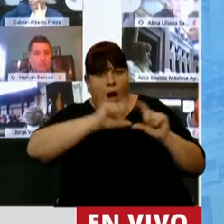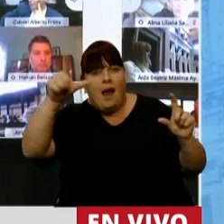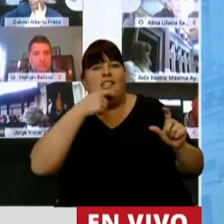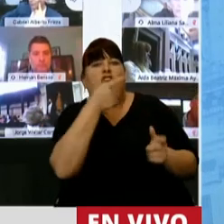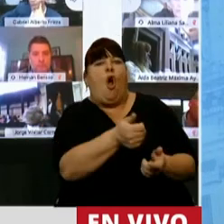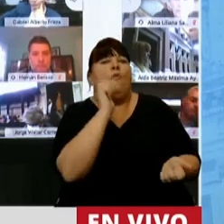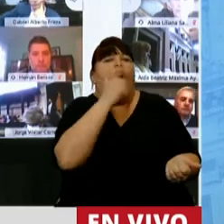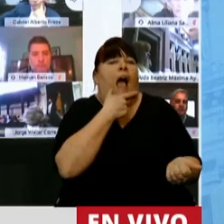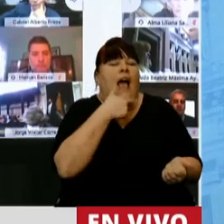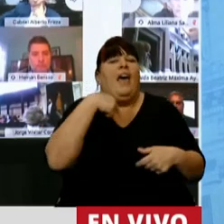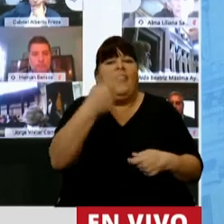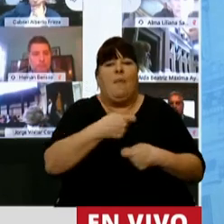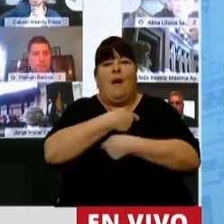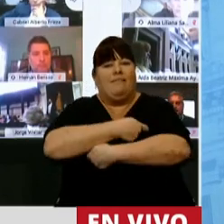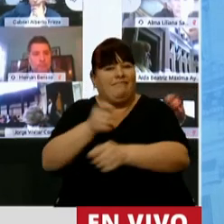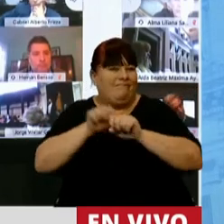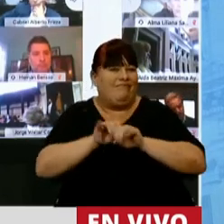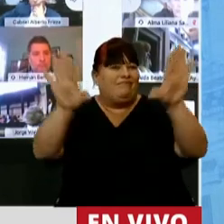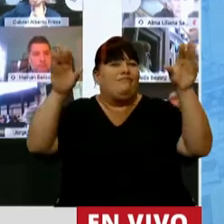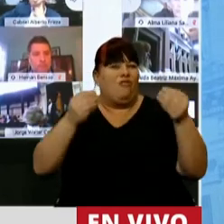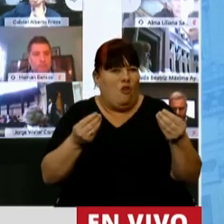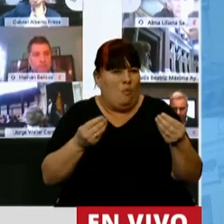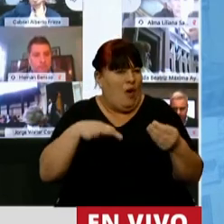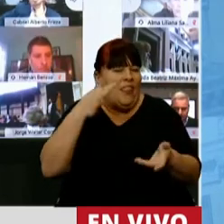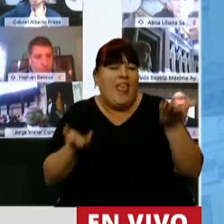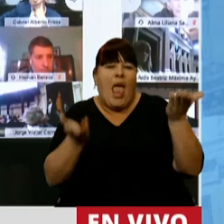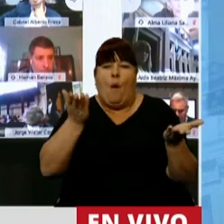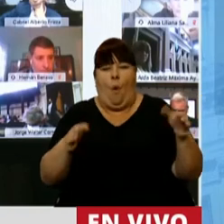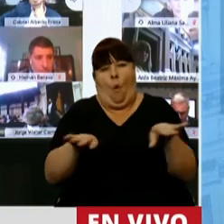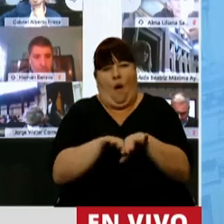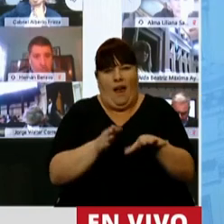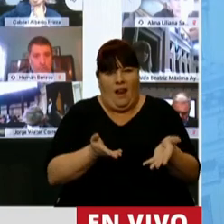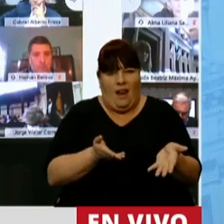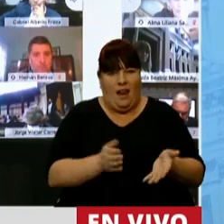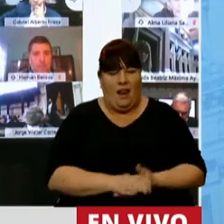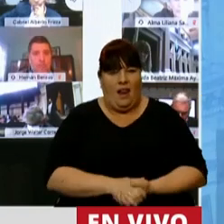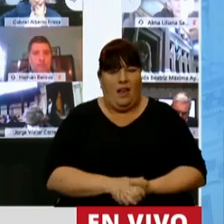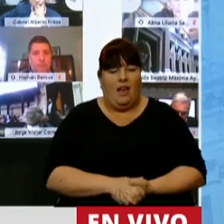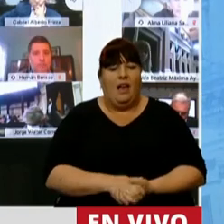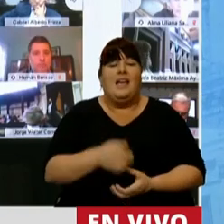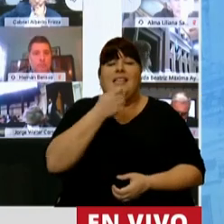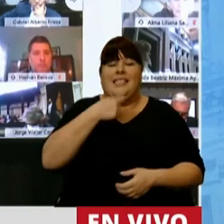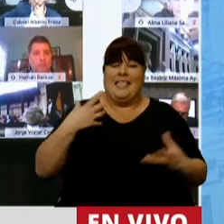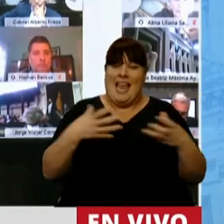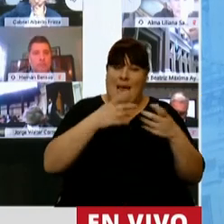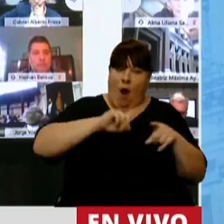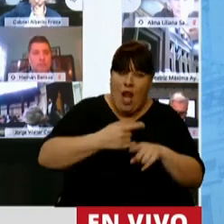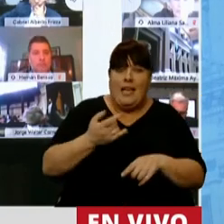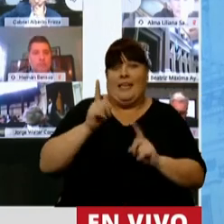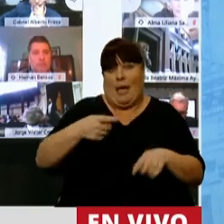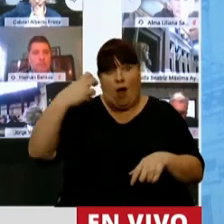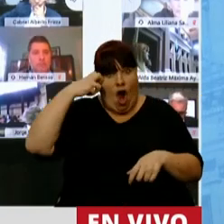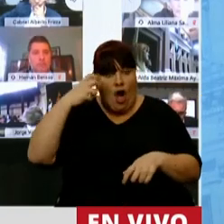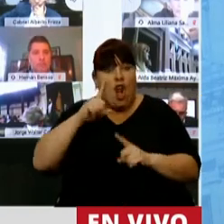compraron el gas y después se lo dieron a los usuarios tiene que haber un equilibrio y si desde la política y desde el Congreso